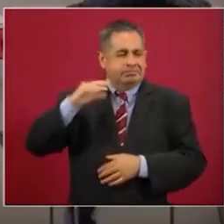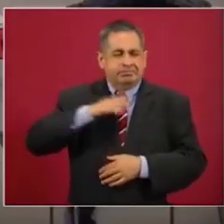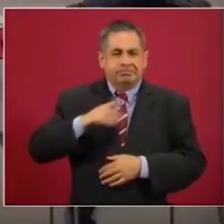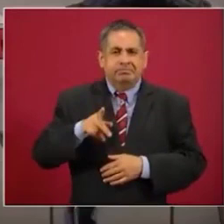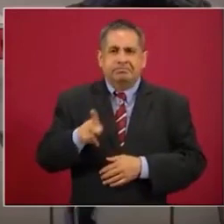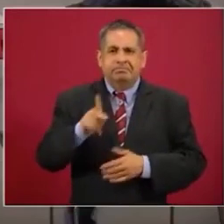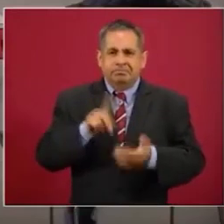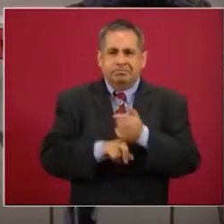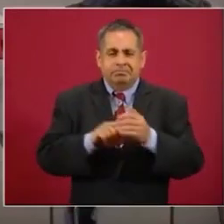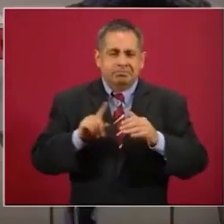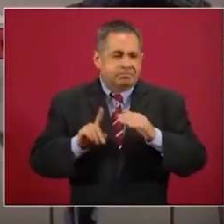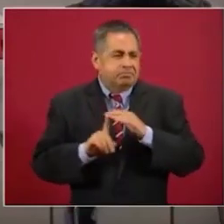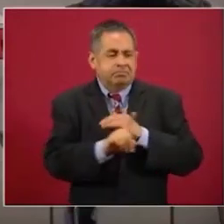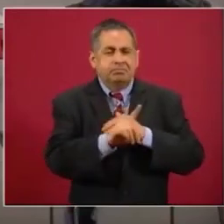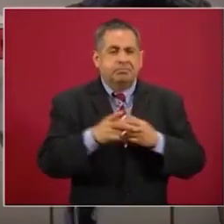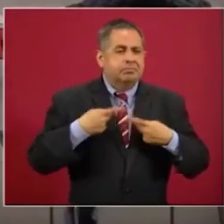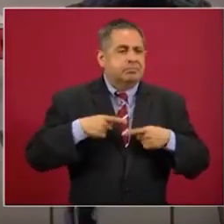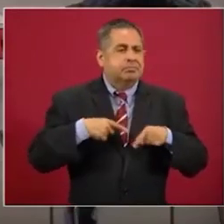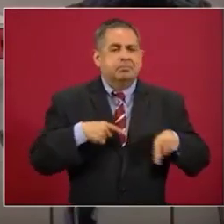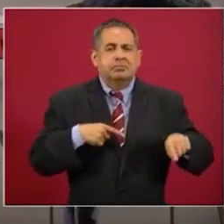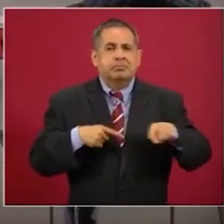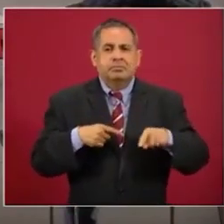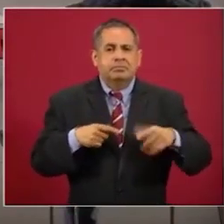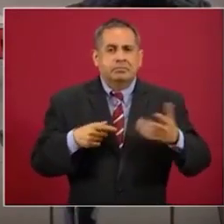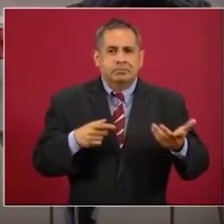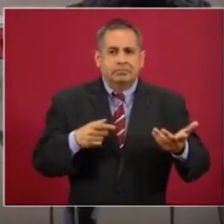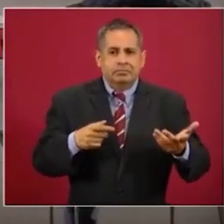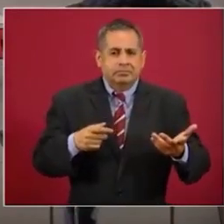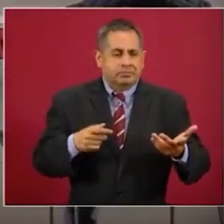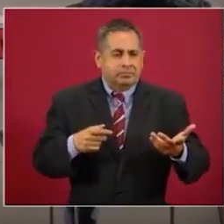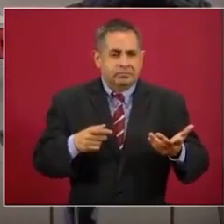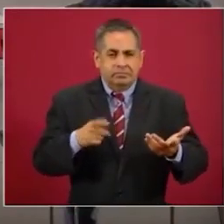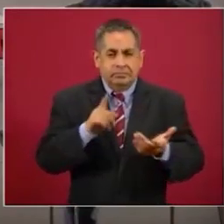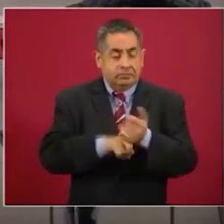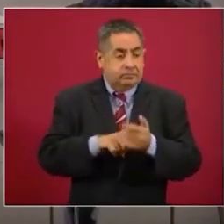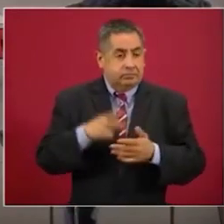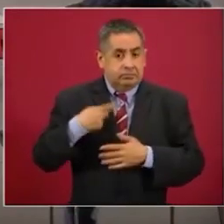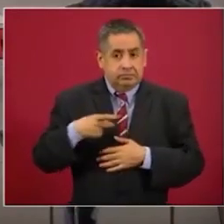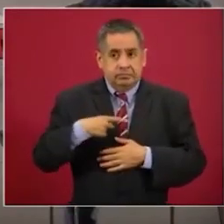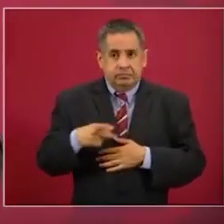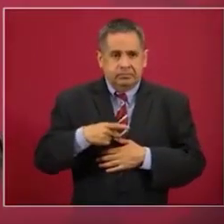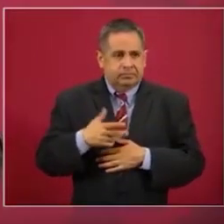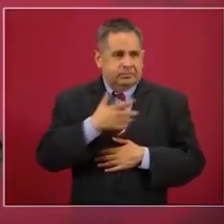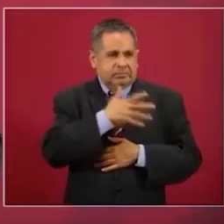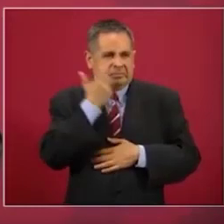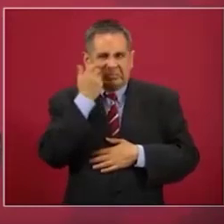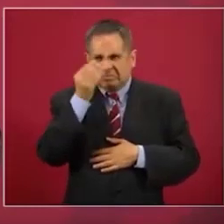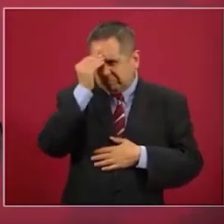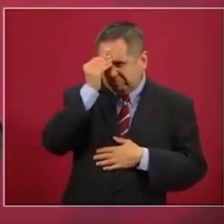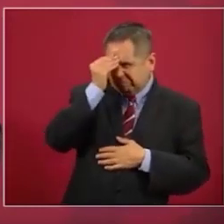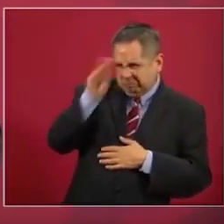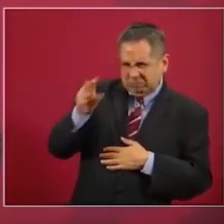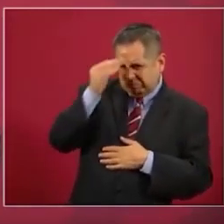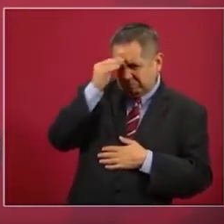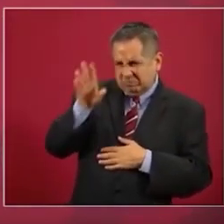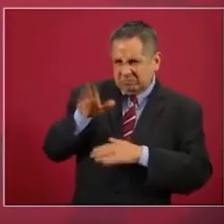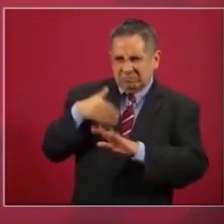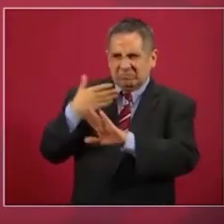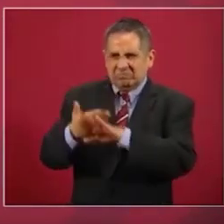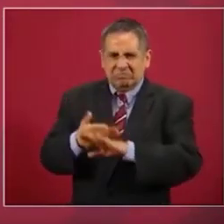de gente que está interesada en perjudicarnos.